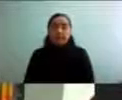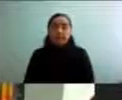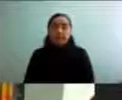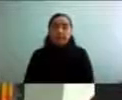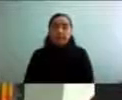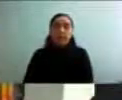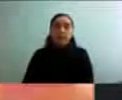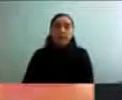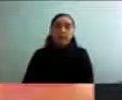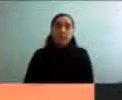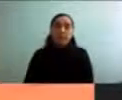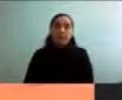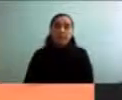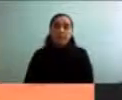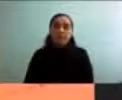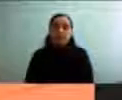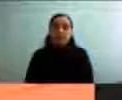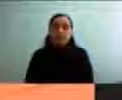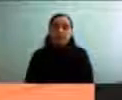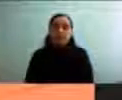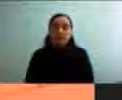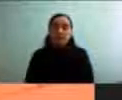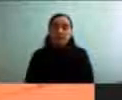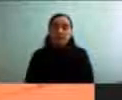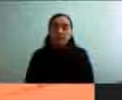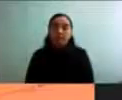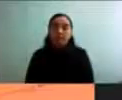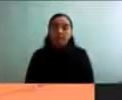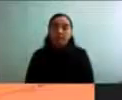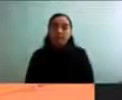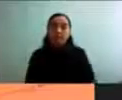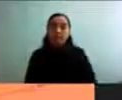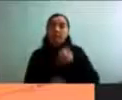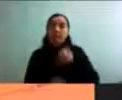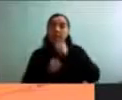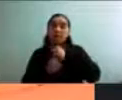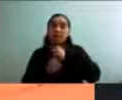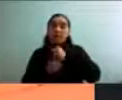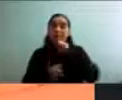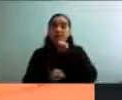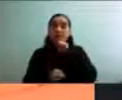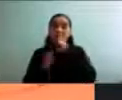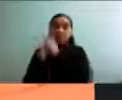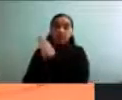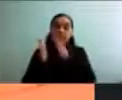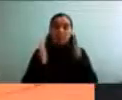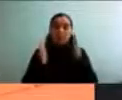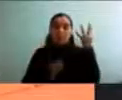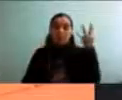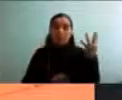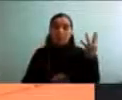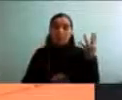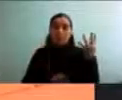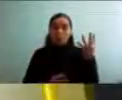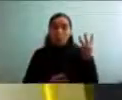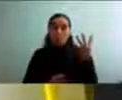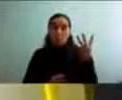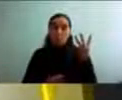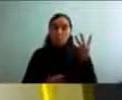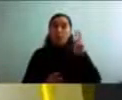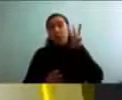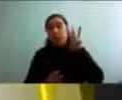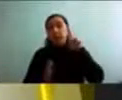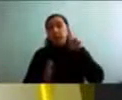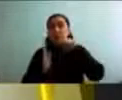Los talleres tienen una duración de 24 sesiones por cada sitio. Los sitios duran aproximadamente 3 meses, con una